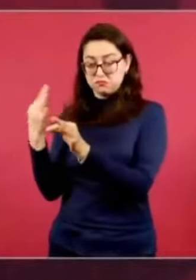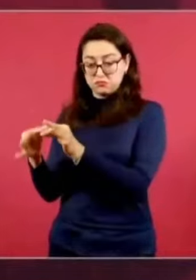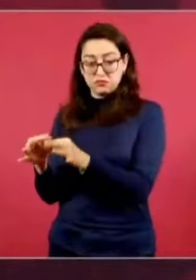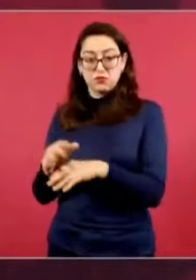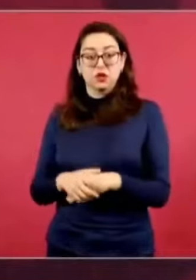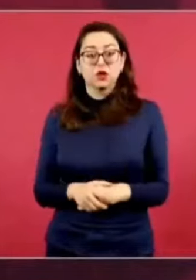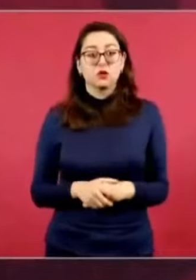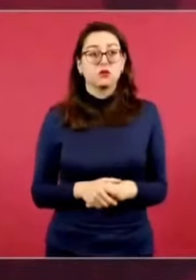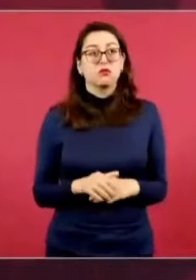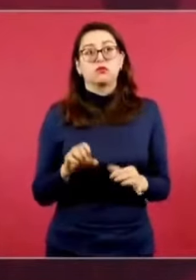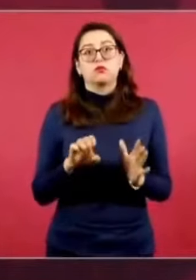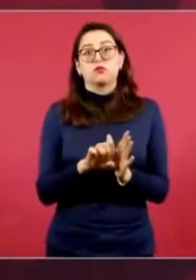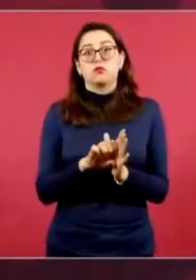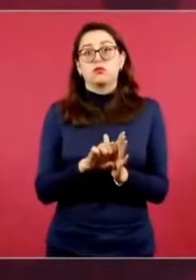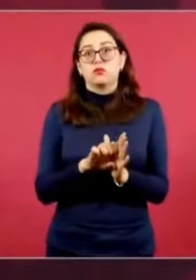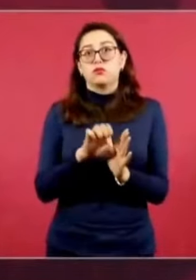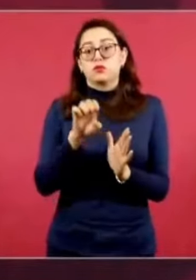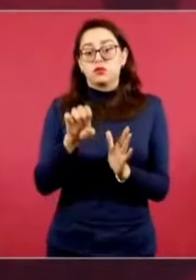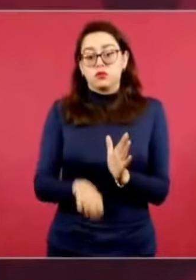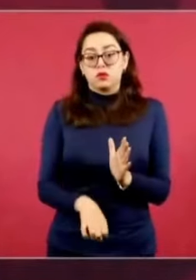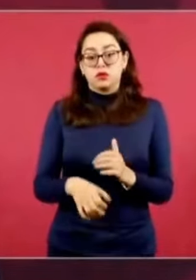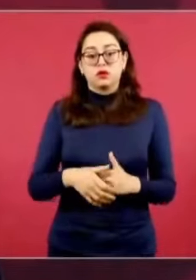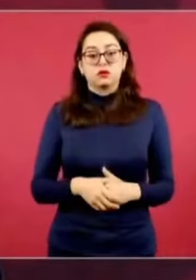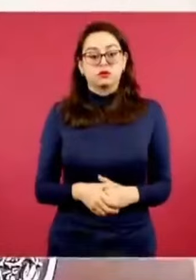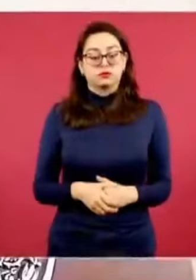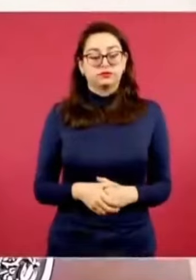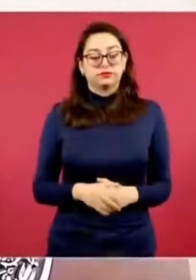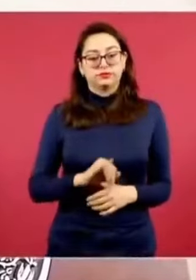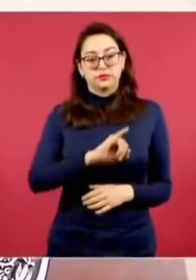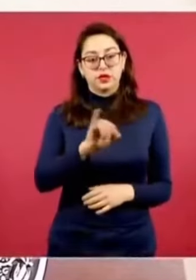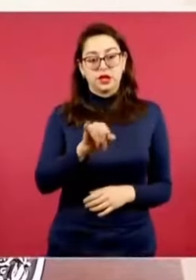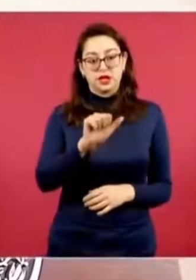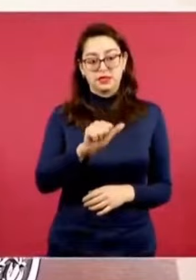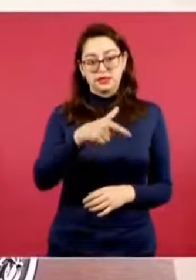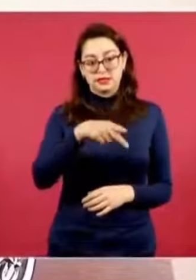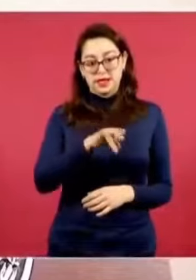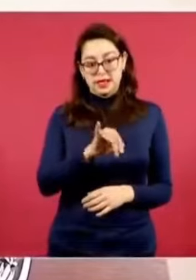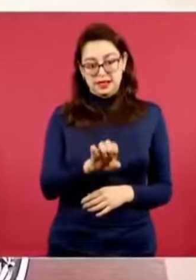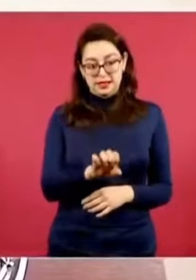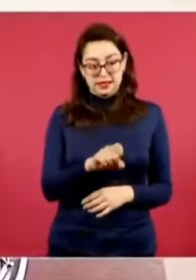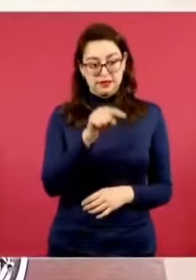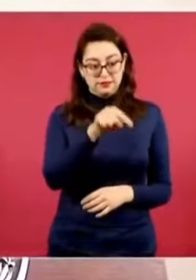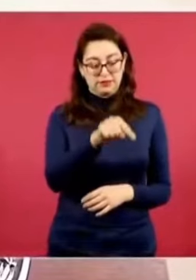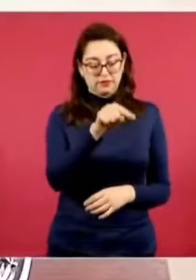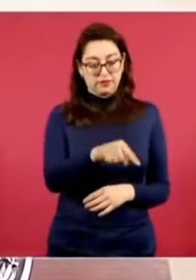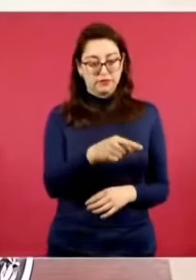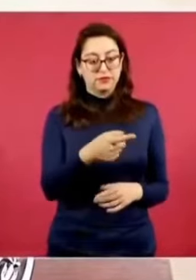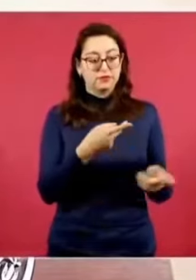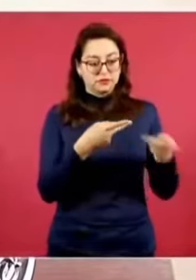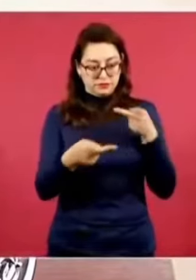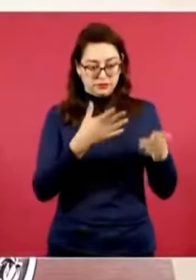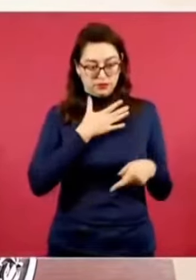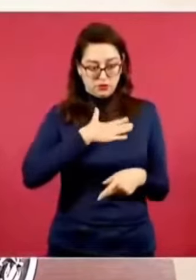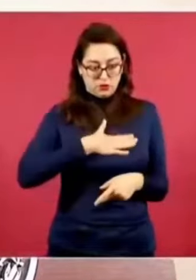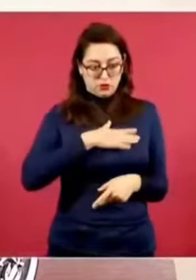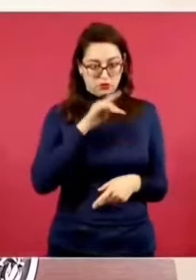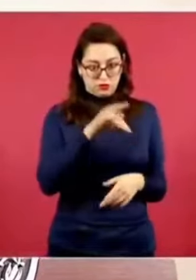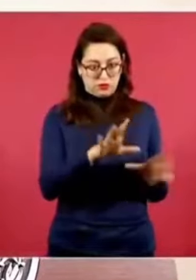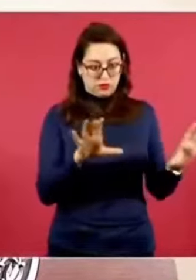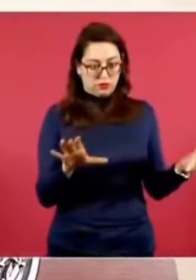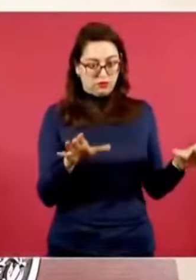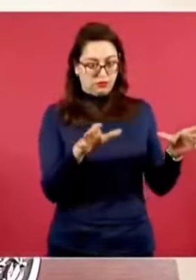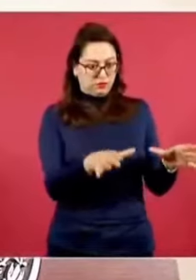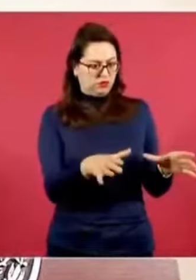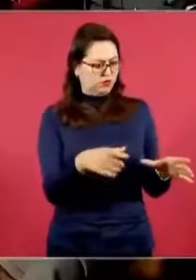ejemplo, en el caso del Plan de Justicia Yaqui, aquí está,